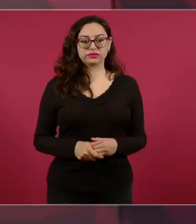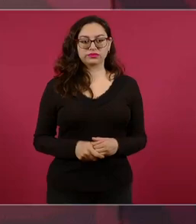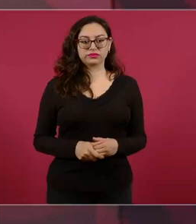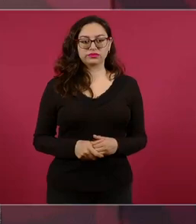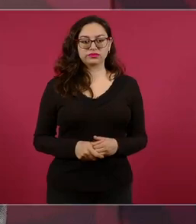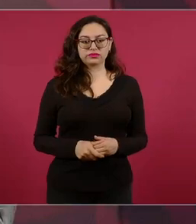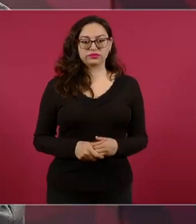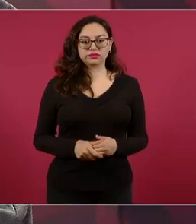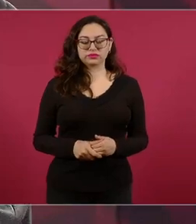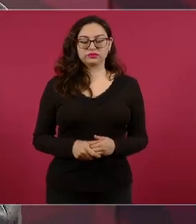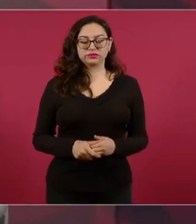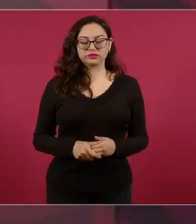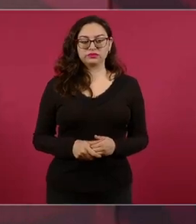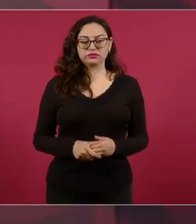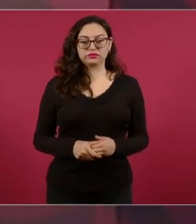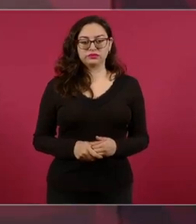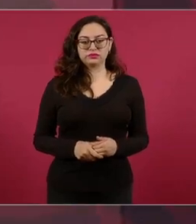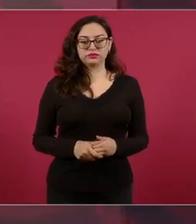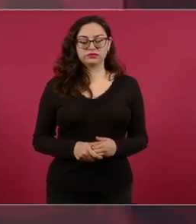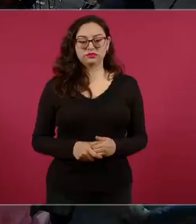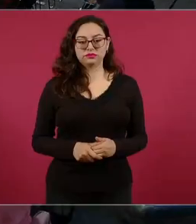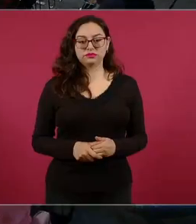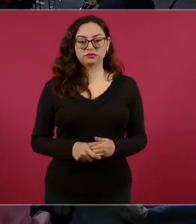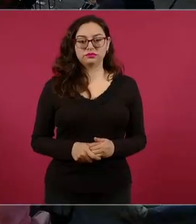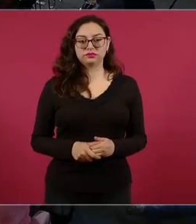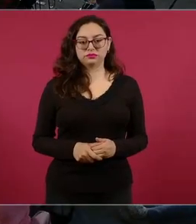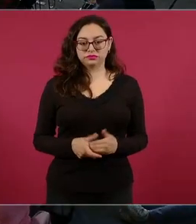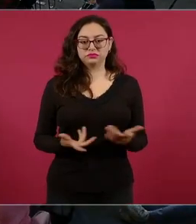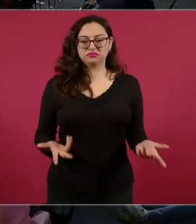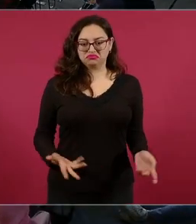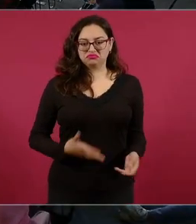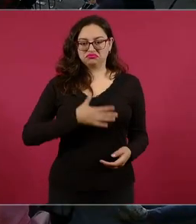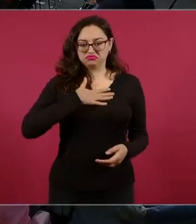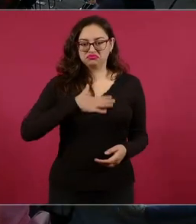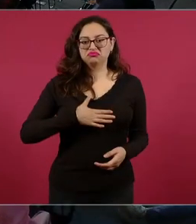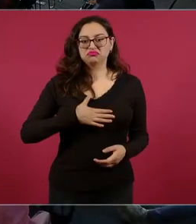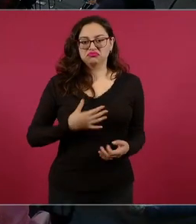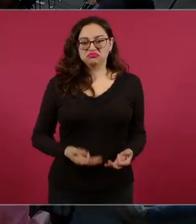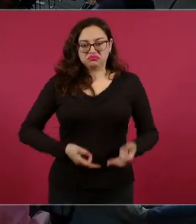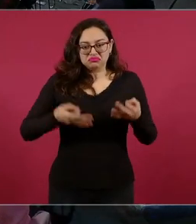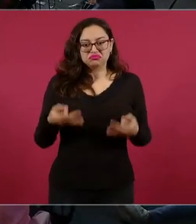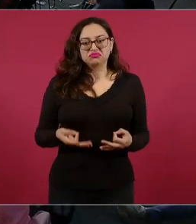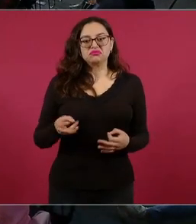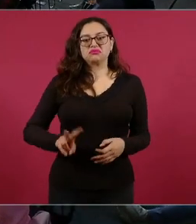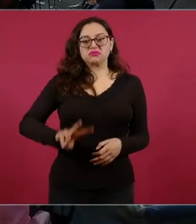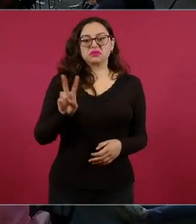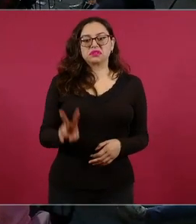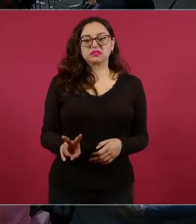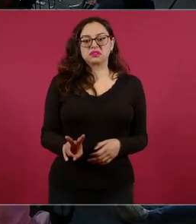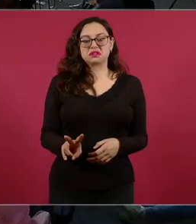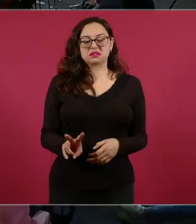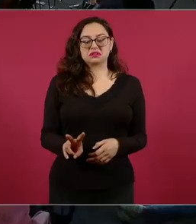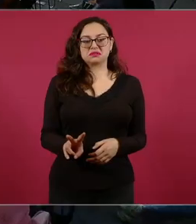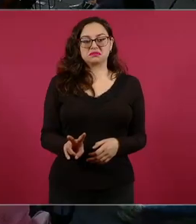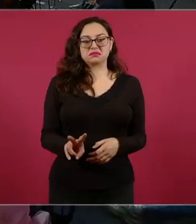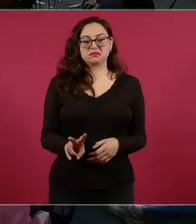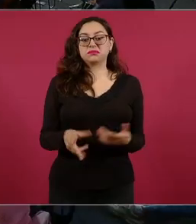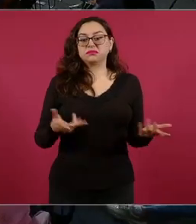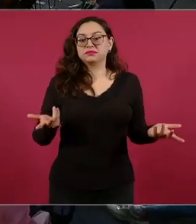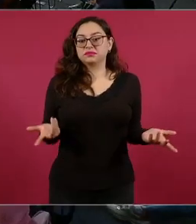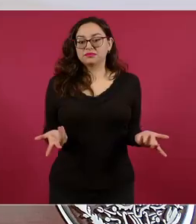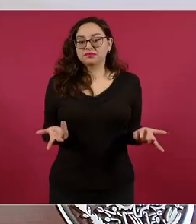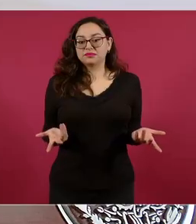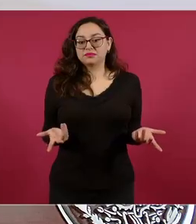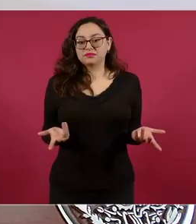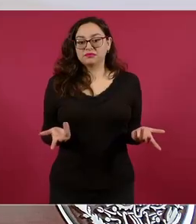en realidad se imparta justicia. Pero en Estados Unidos, además que